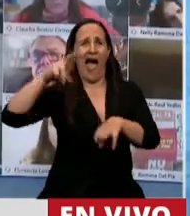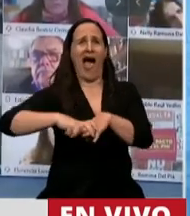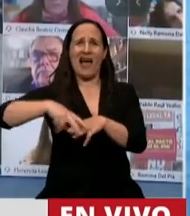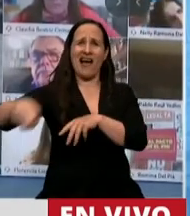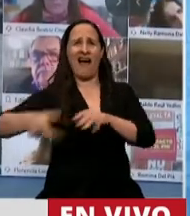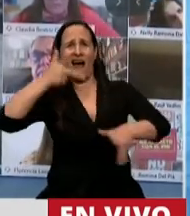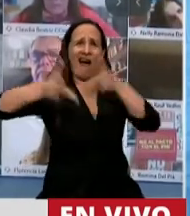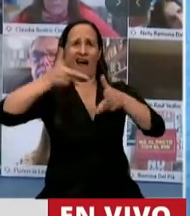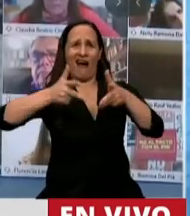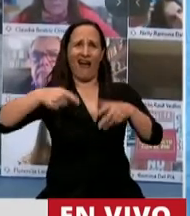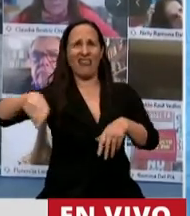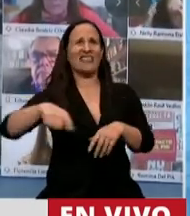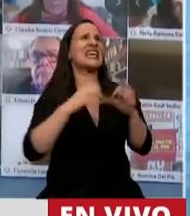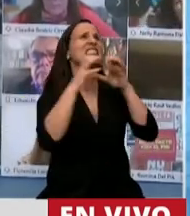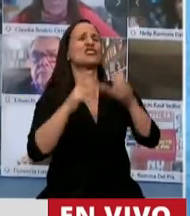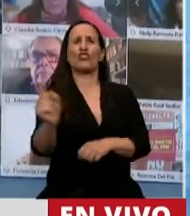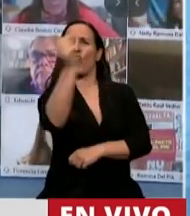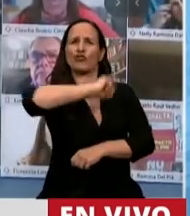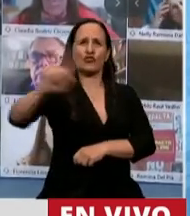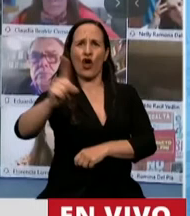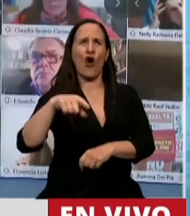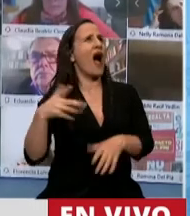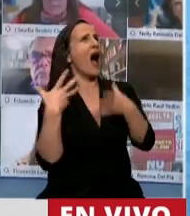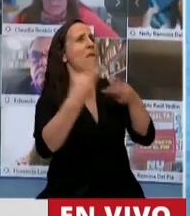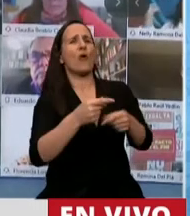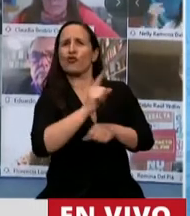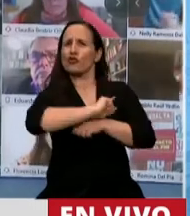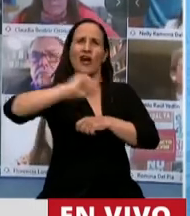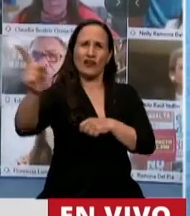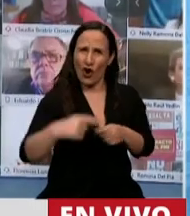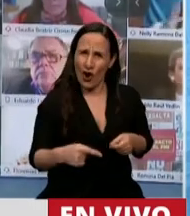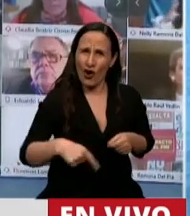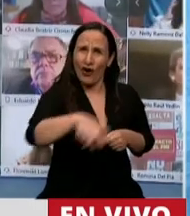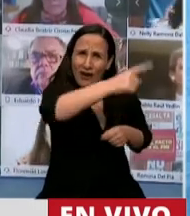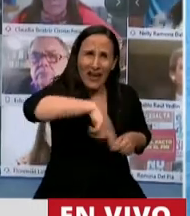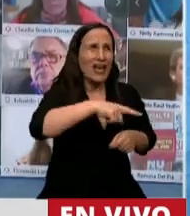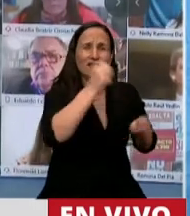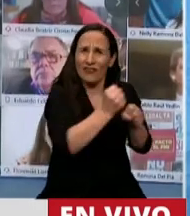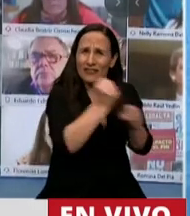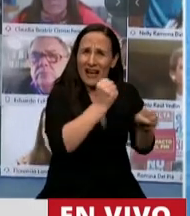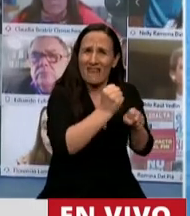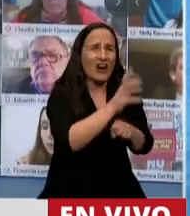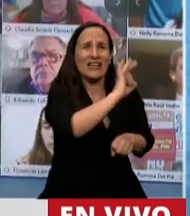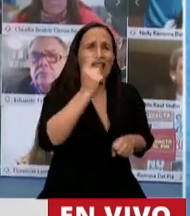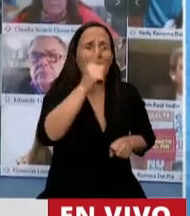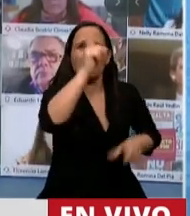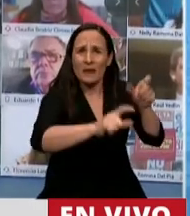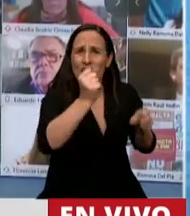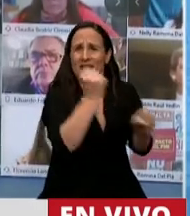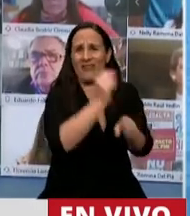a decir que no van a presionar y no van a acompañar un sector que genera más de medio millón de puestos de trabajo en la Argentina.